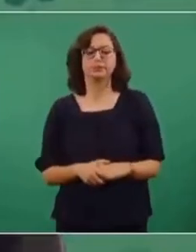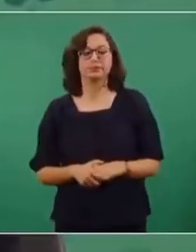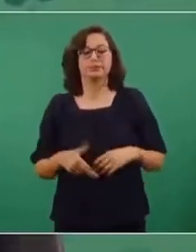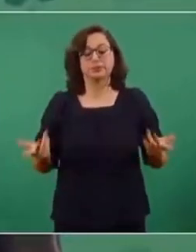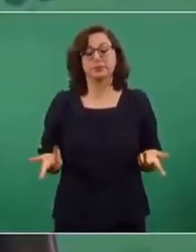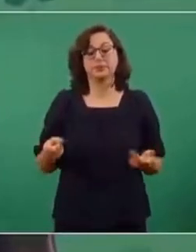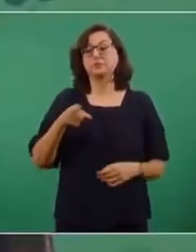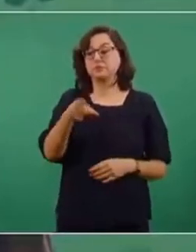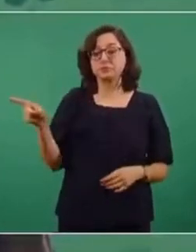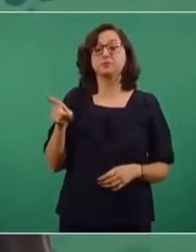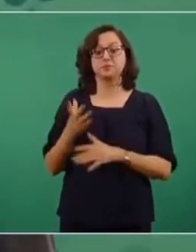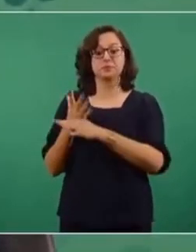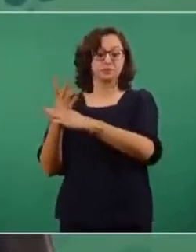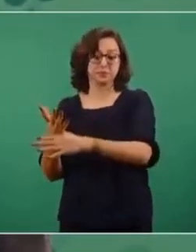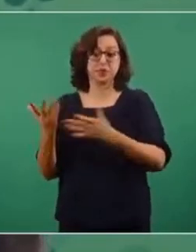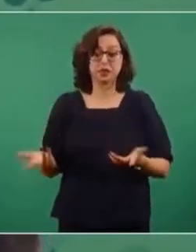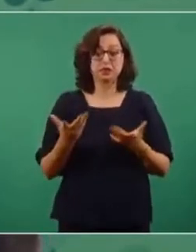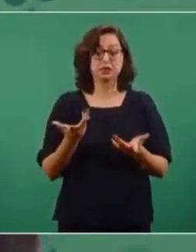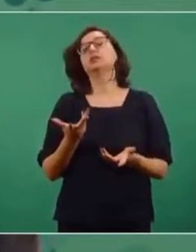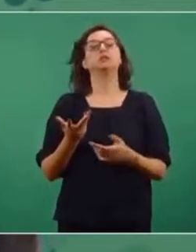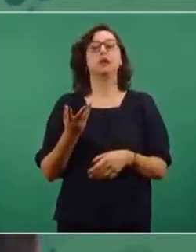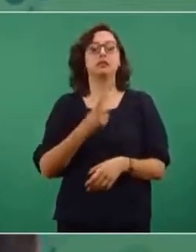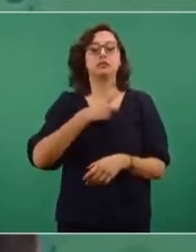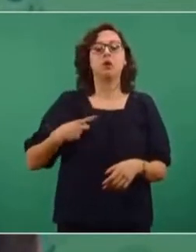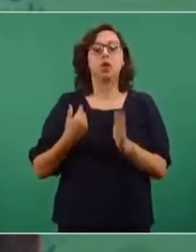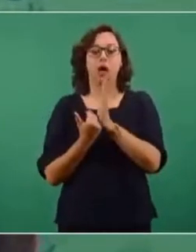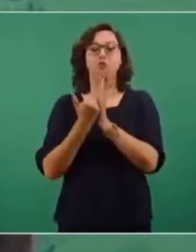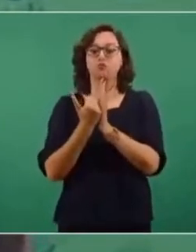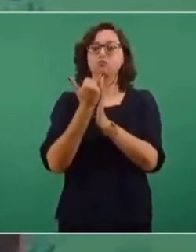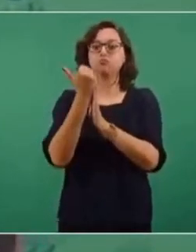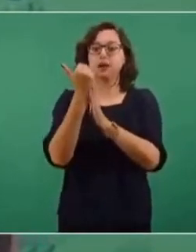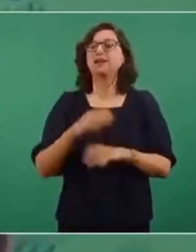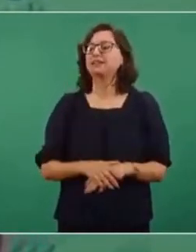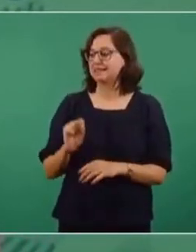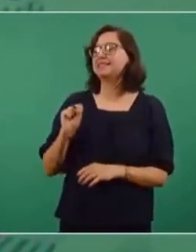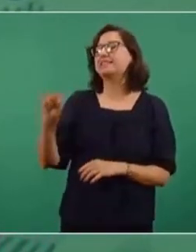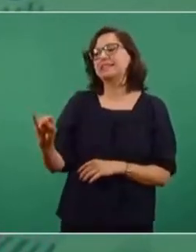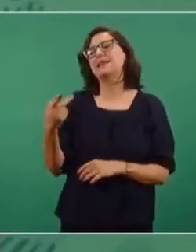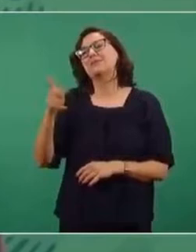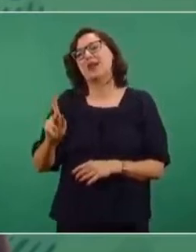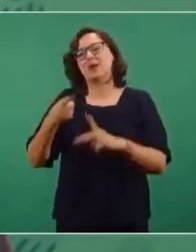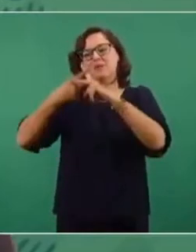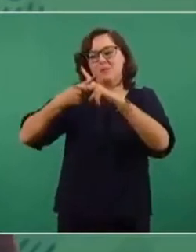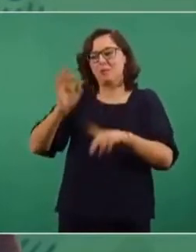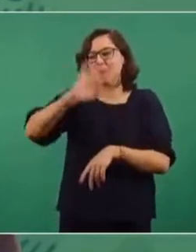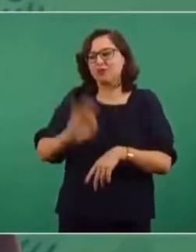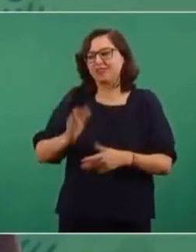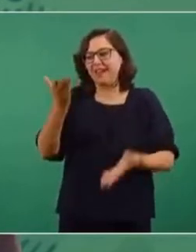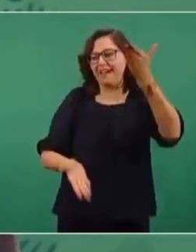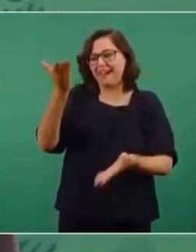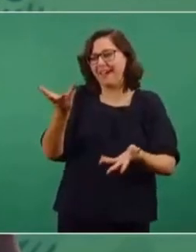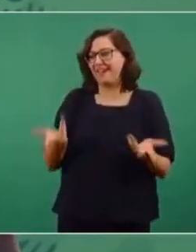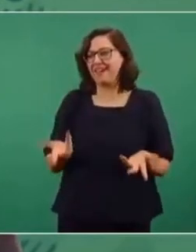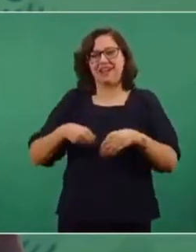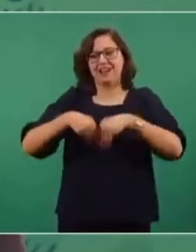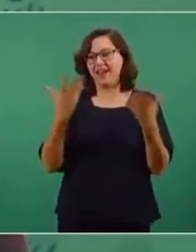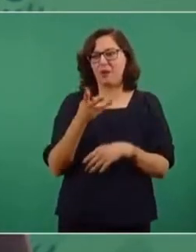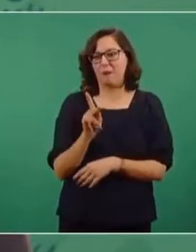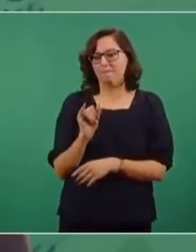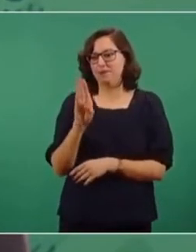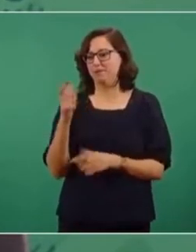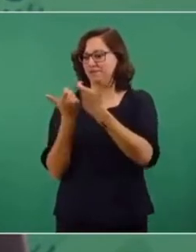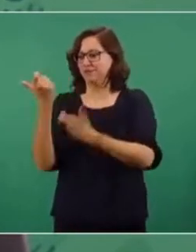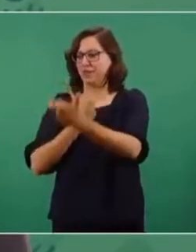Y ahí están diciendo que sí, que aumentó la deuda. Pues sí, aumentó la deuda con relación al Producto Interno Bruto, porque si cae la economía es menos